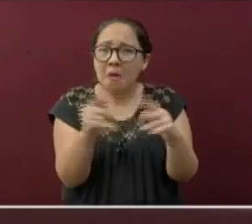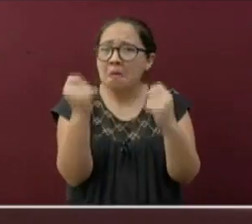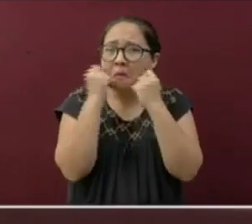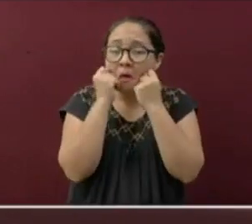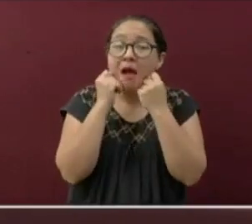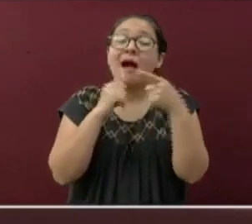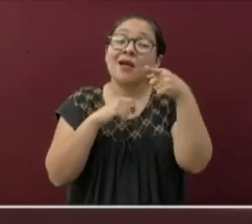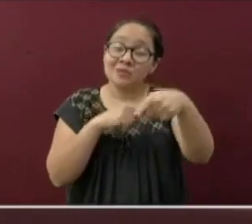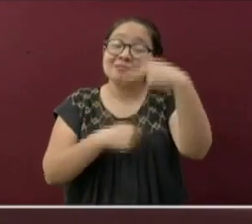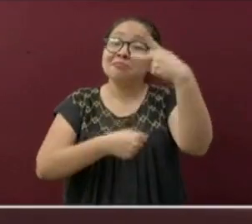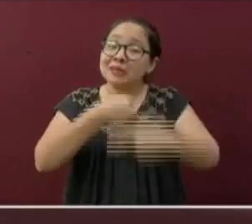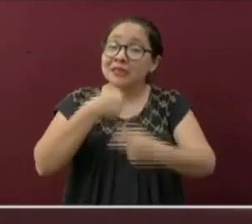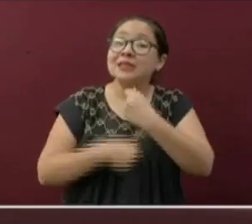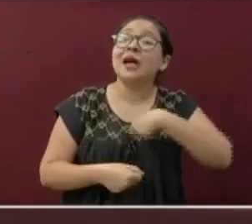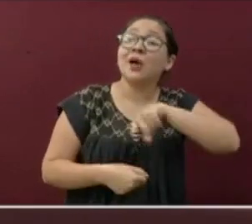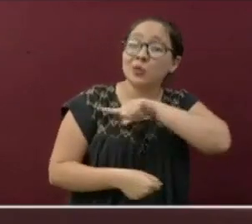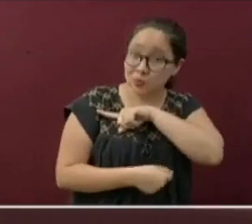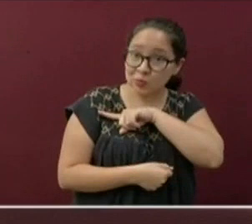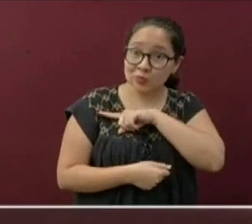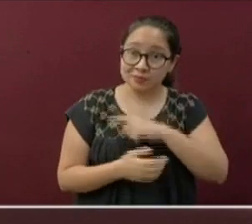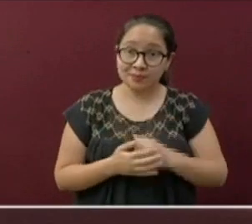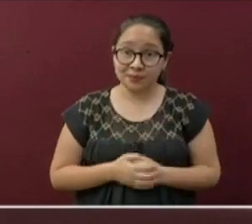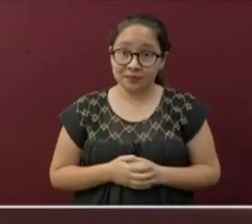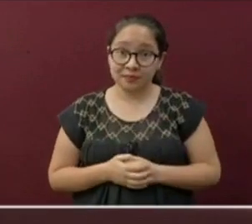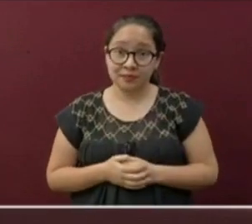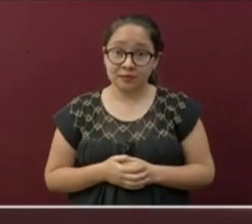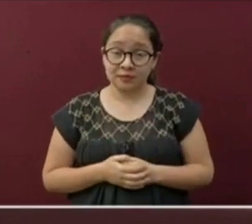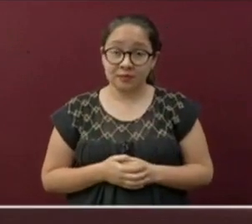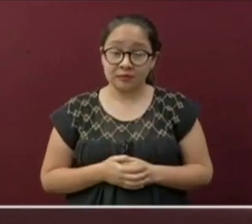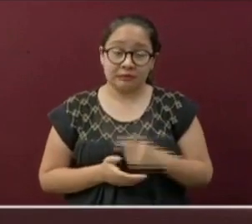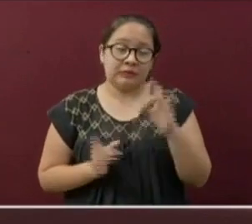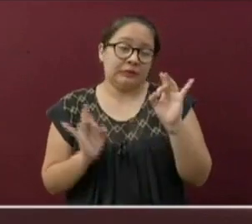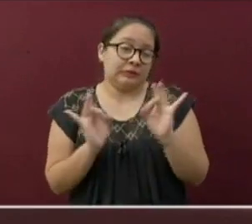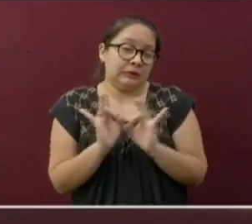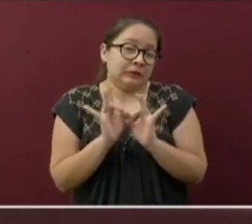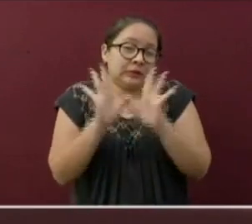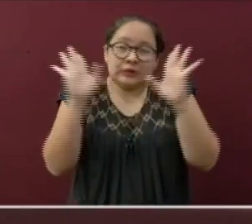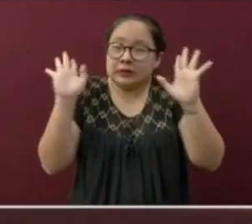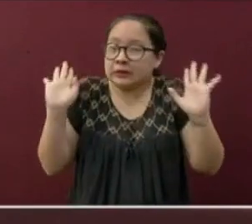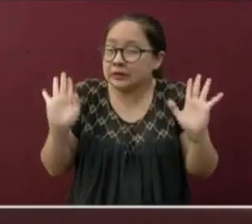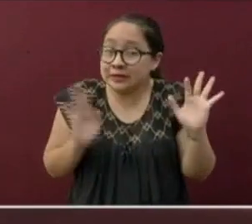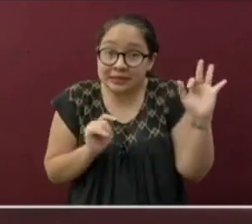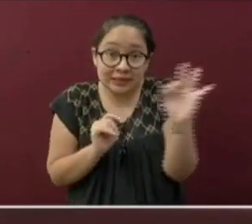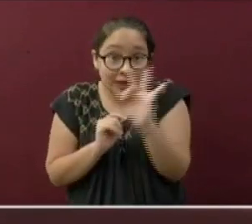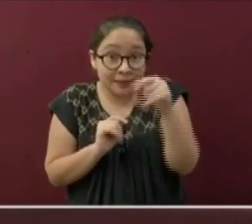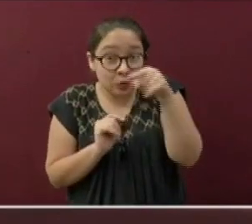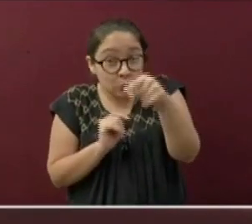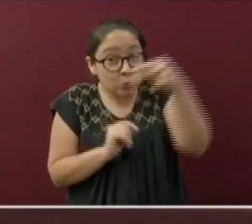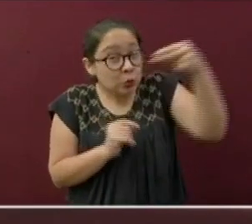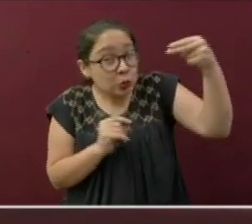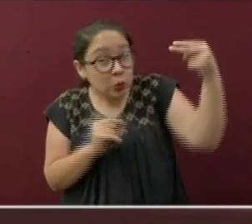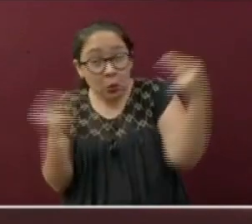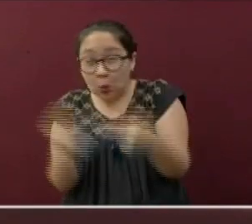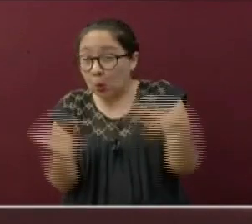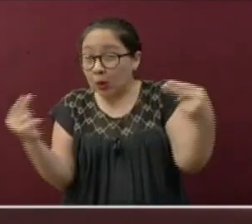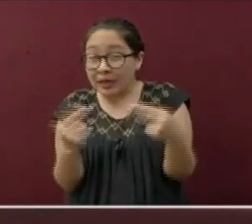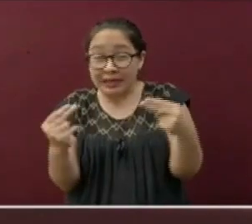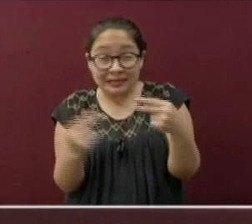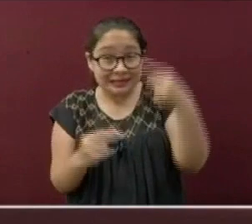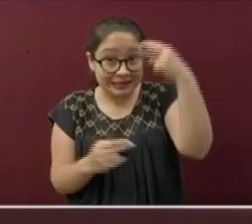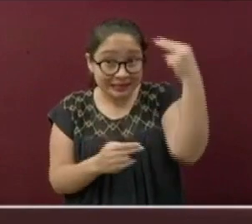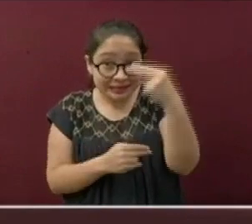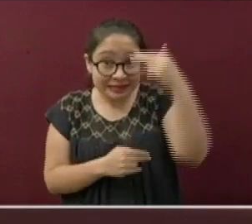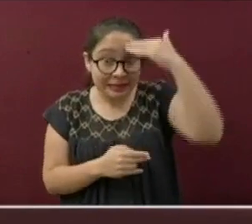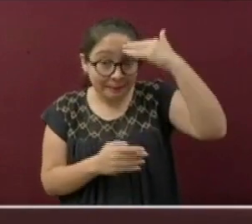poner en riesgo su salud. Ahora bien, si por cualquier circunstancia necesita realizar ese viaje,